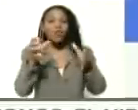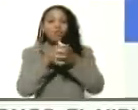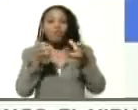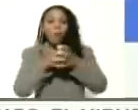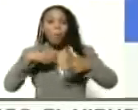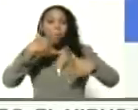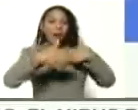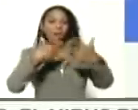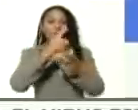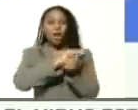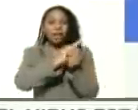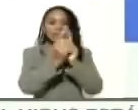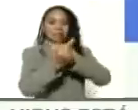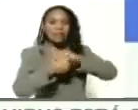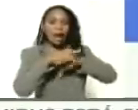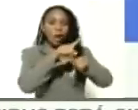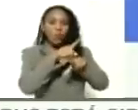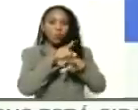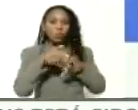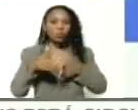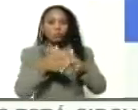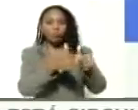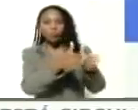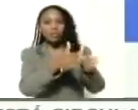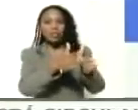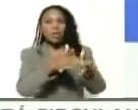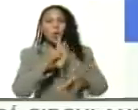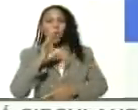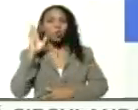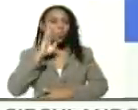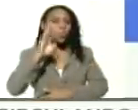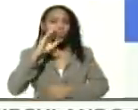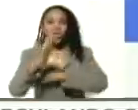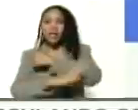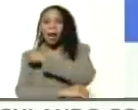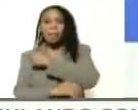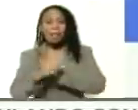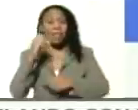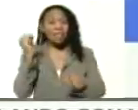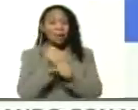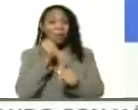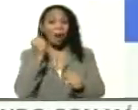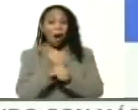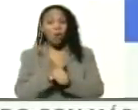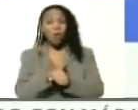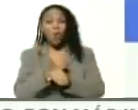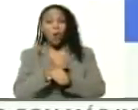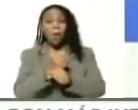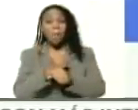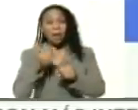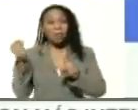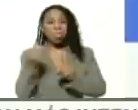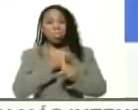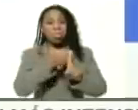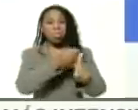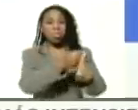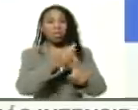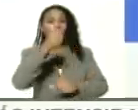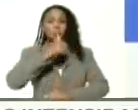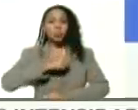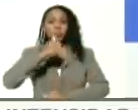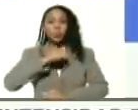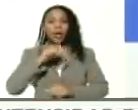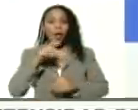convertido en un corredor criminal y un teatro de operaciones para las agresiones sostenidas